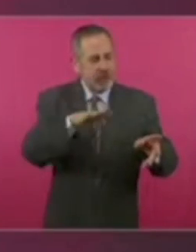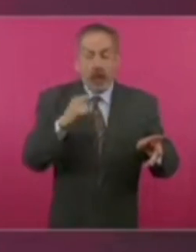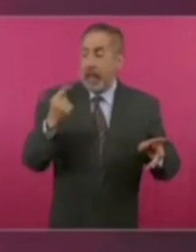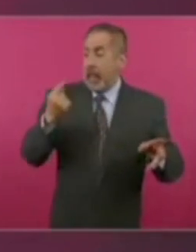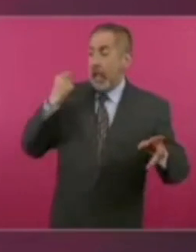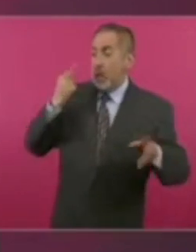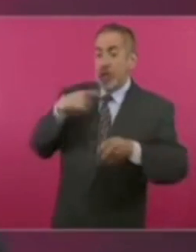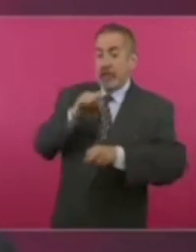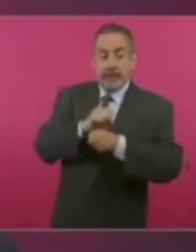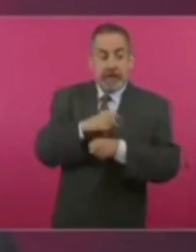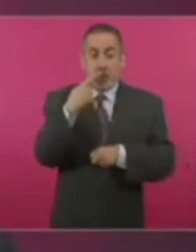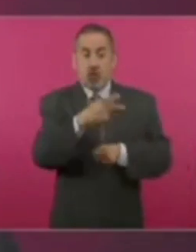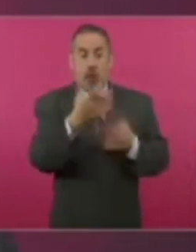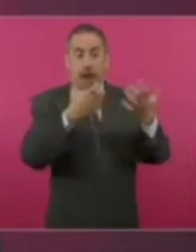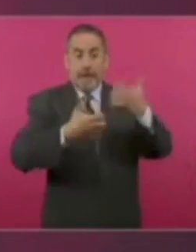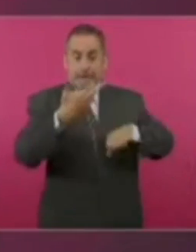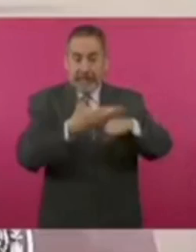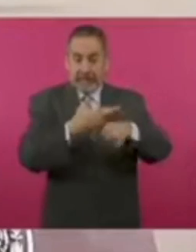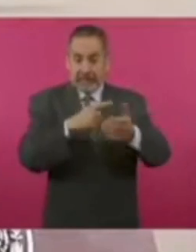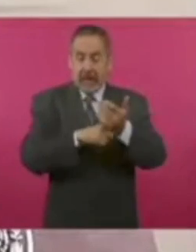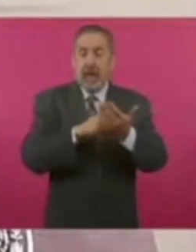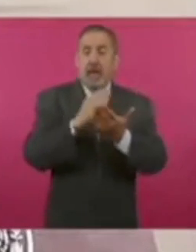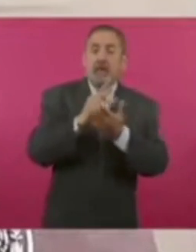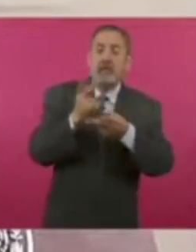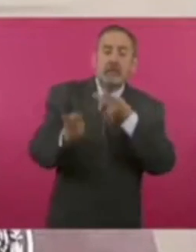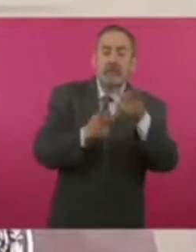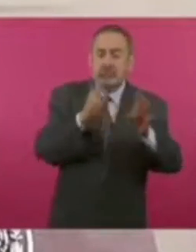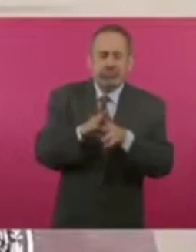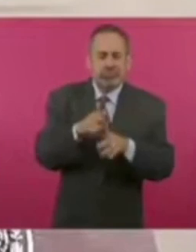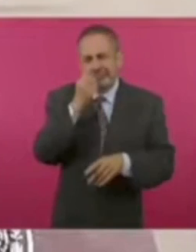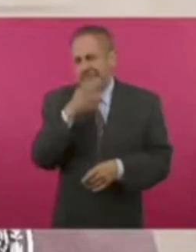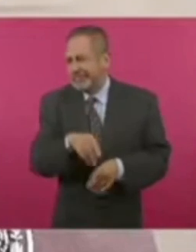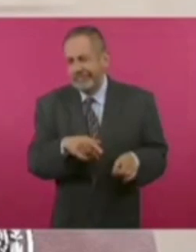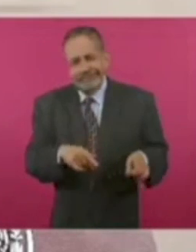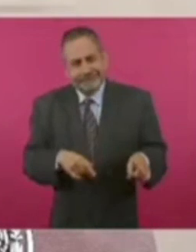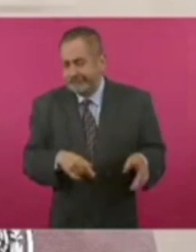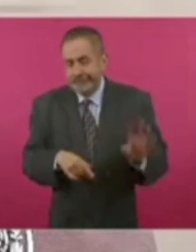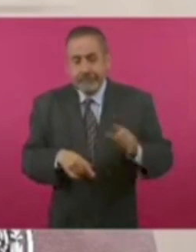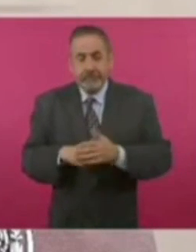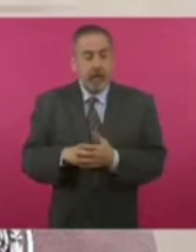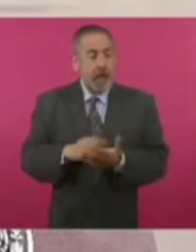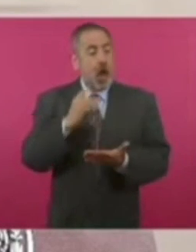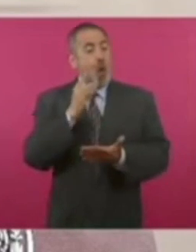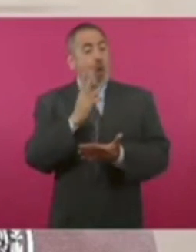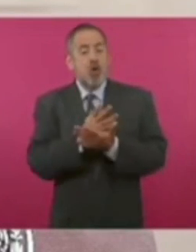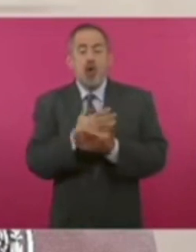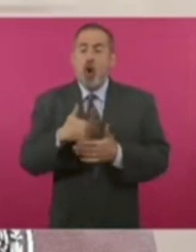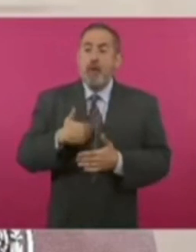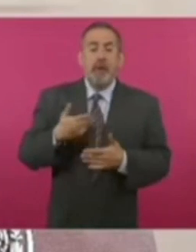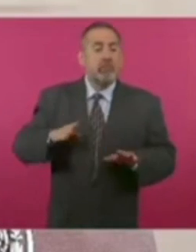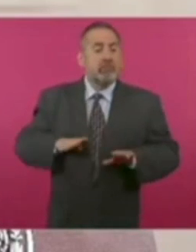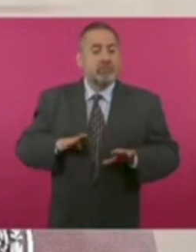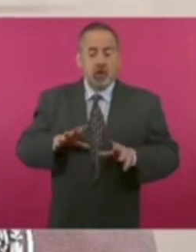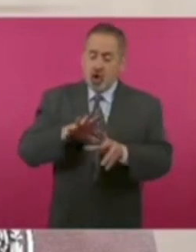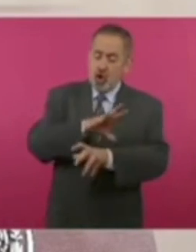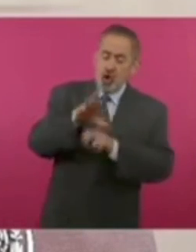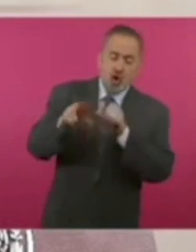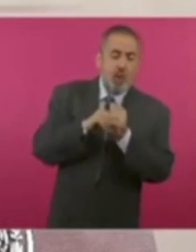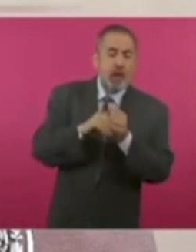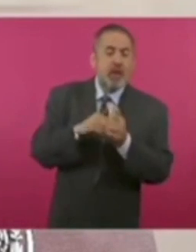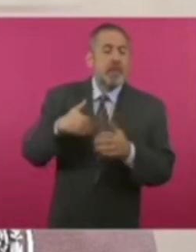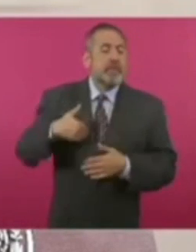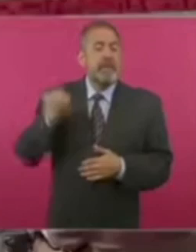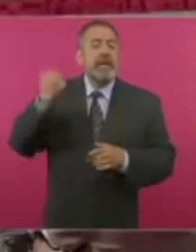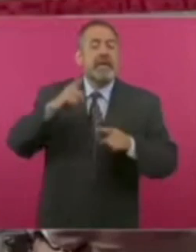después, su empresa presenta esta encuesta novedosísima, en la que la única beneficiaria y de manera extraordinaria